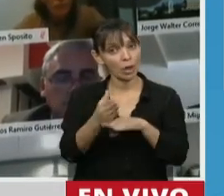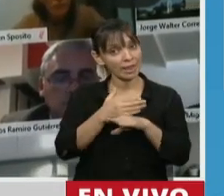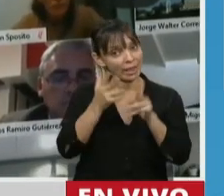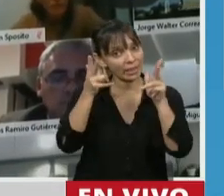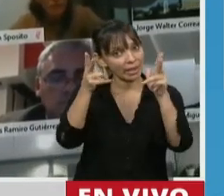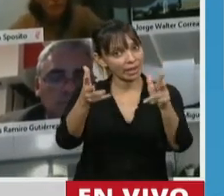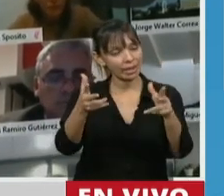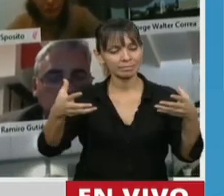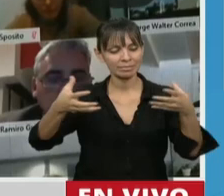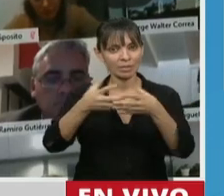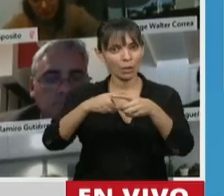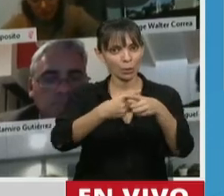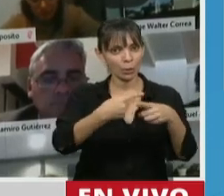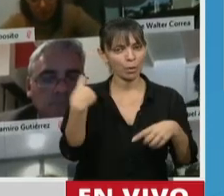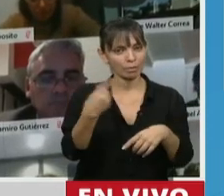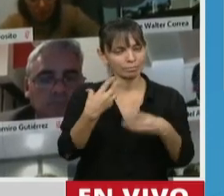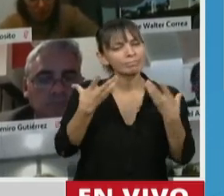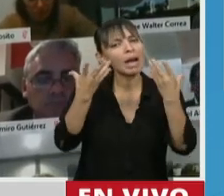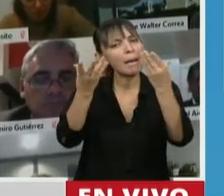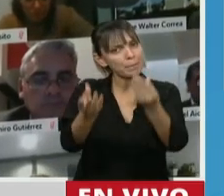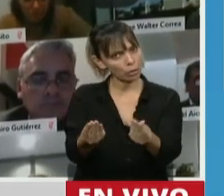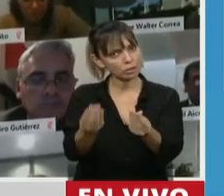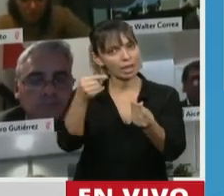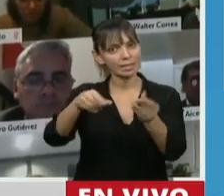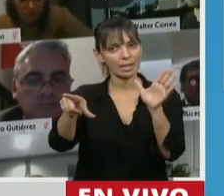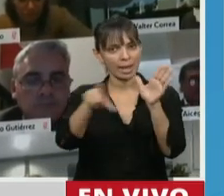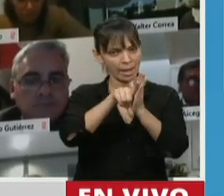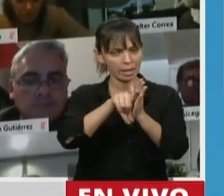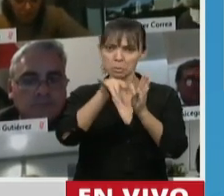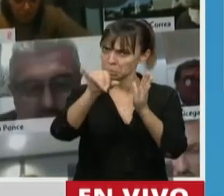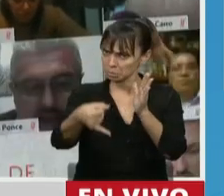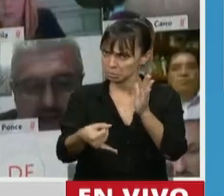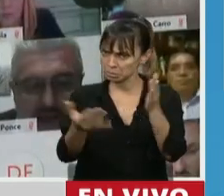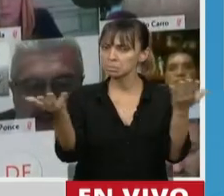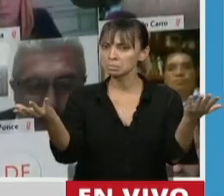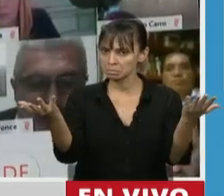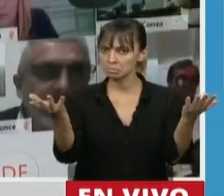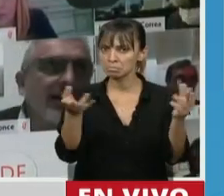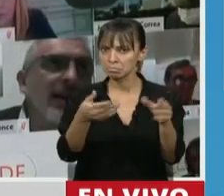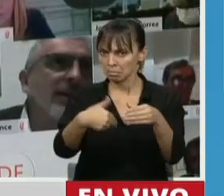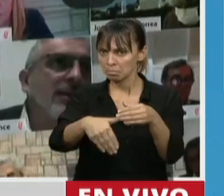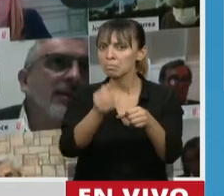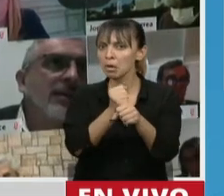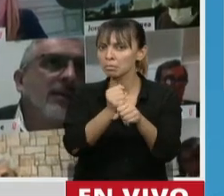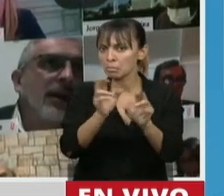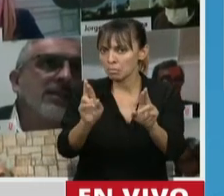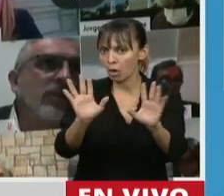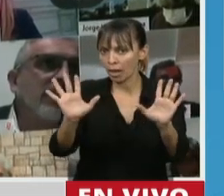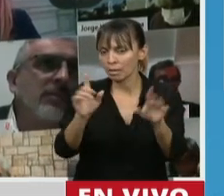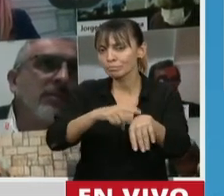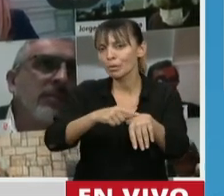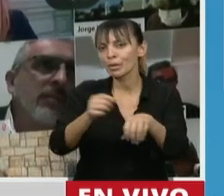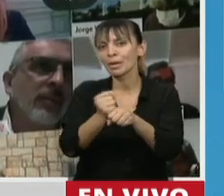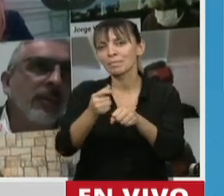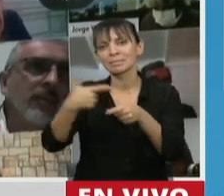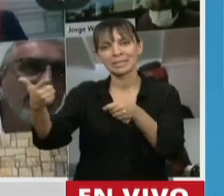principio, nuestro bloque apoya a este dictamen y que esta ley sea posible dentro de muy poco cuando la apruebe también